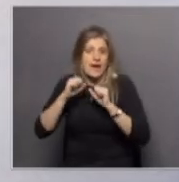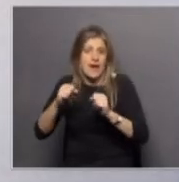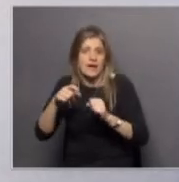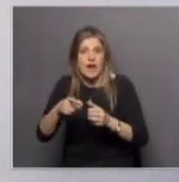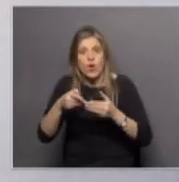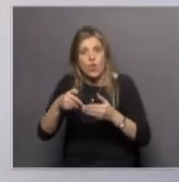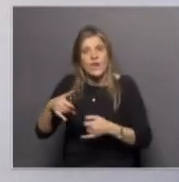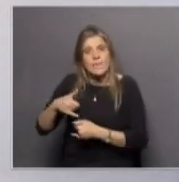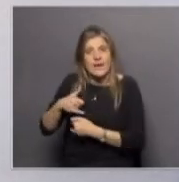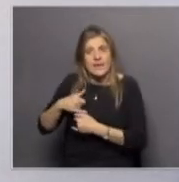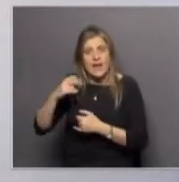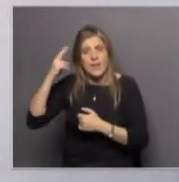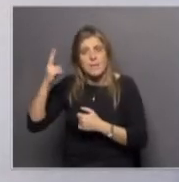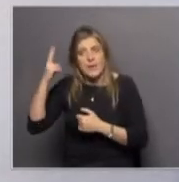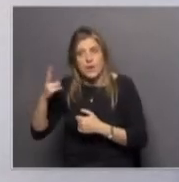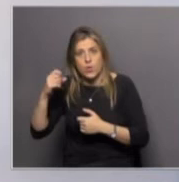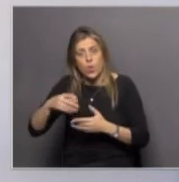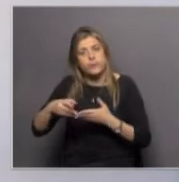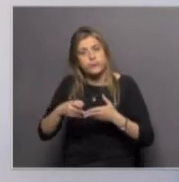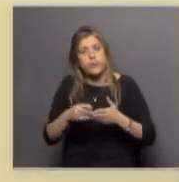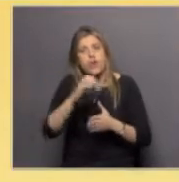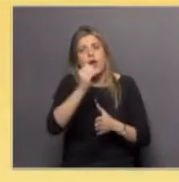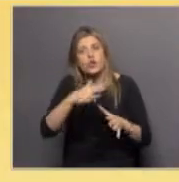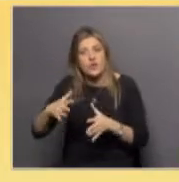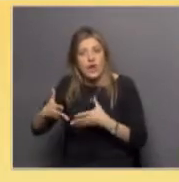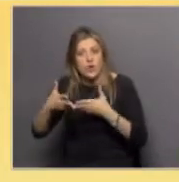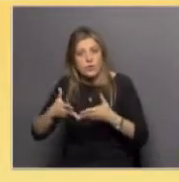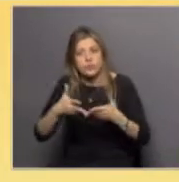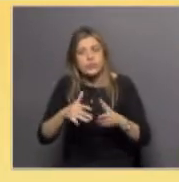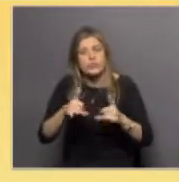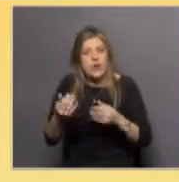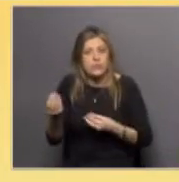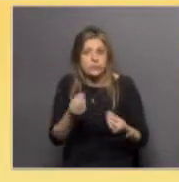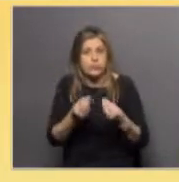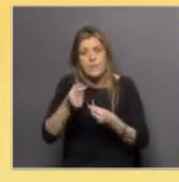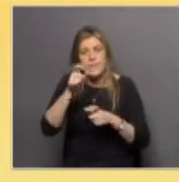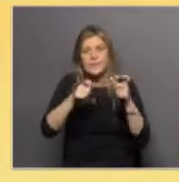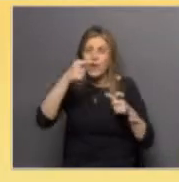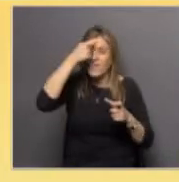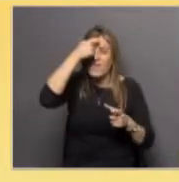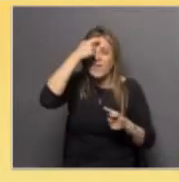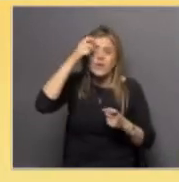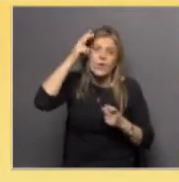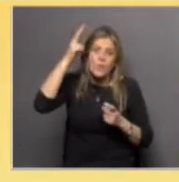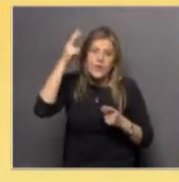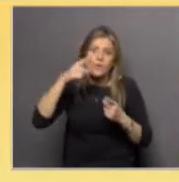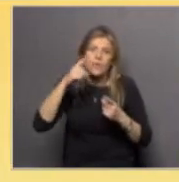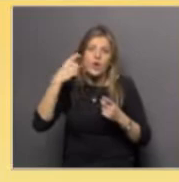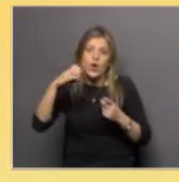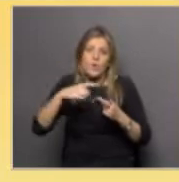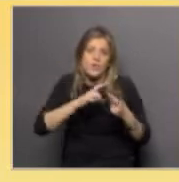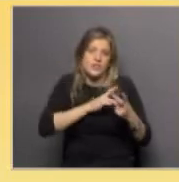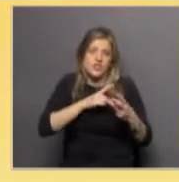de la Marina de Guerra del Perú. Tuvo la participación de investigadores de Uruguay, Perú, Colombia, Chile,